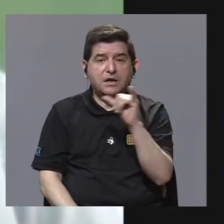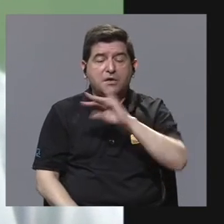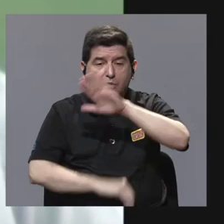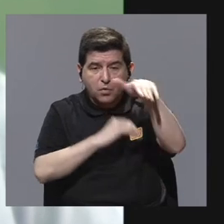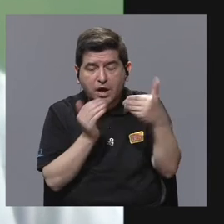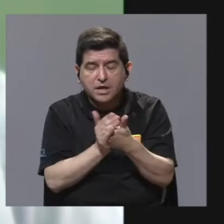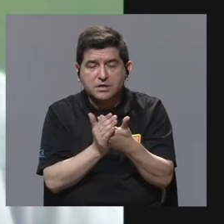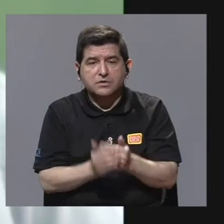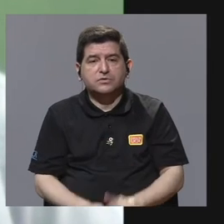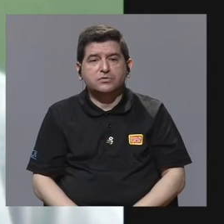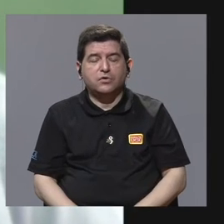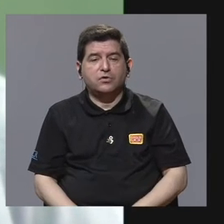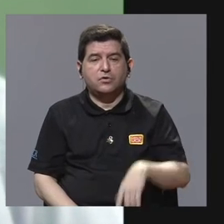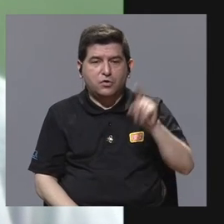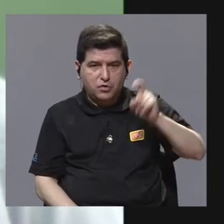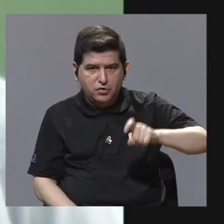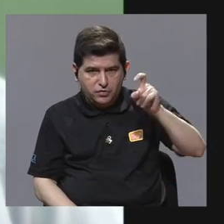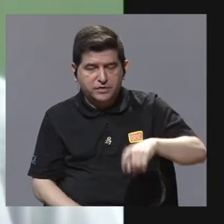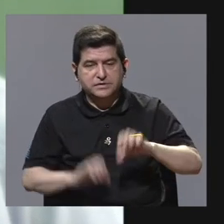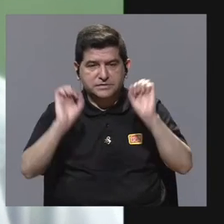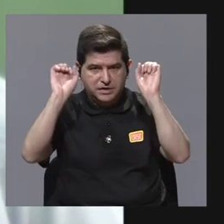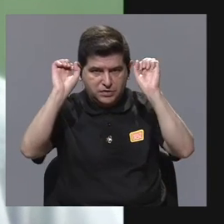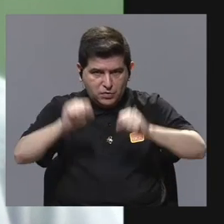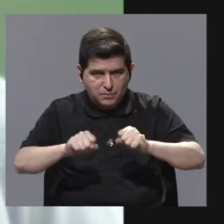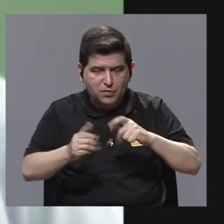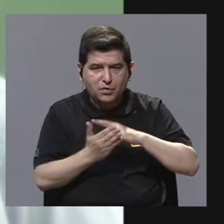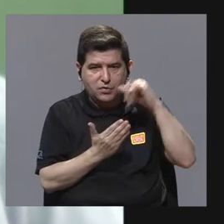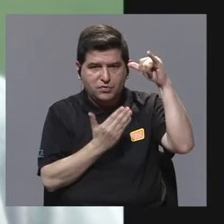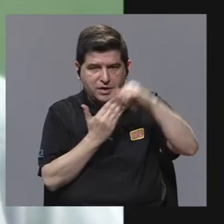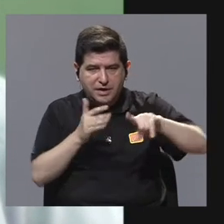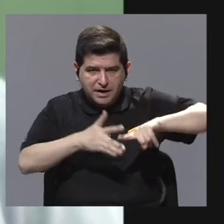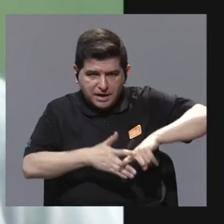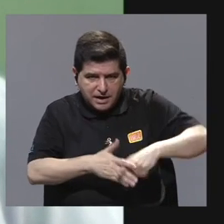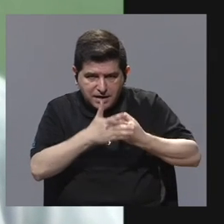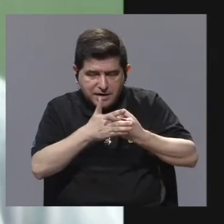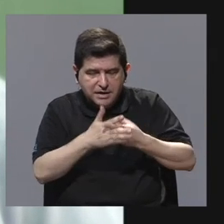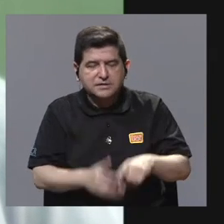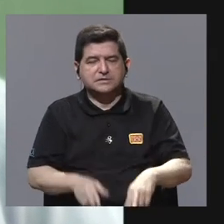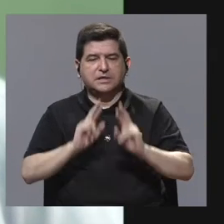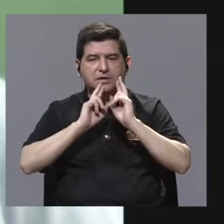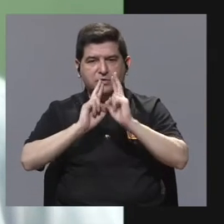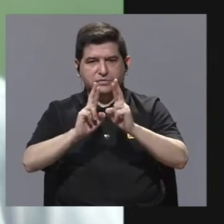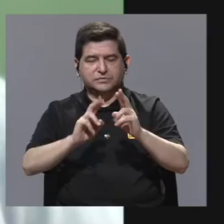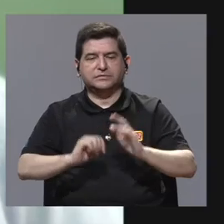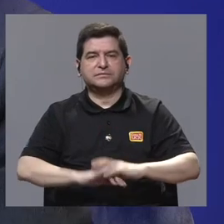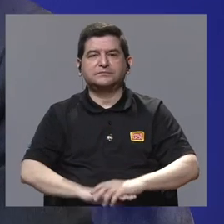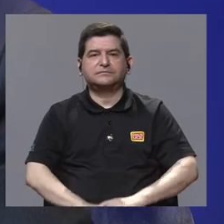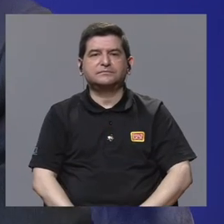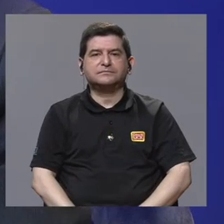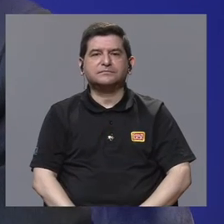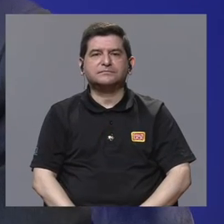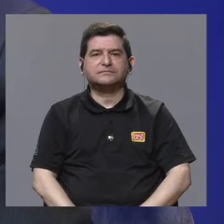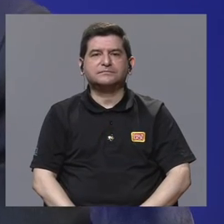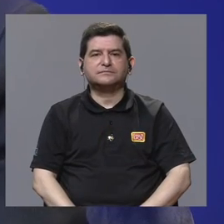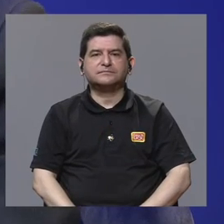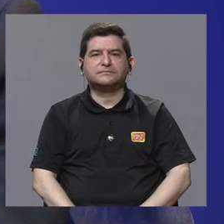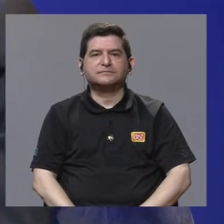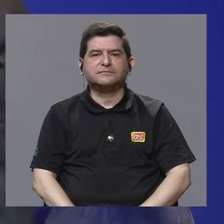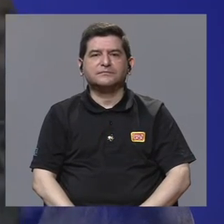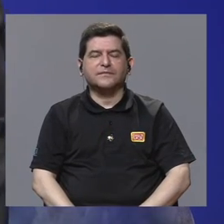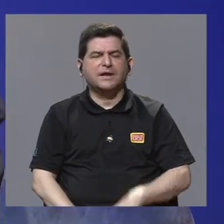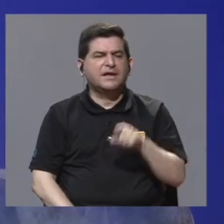también todas las habilitaciones necesarias para que el proyecto comience a dar sus frutos. ¿Hacia